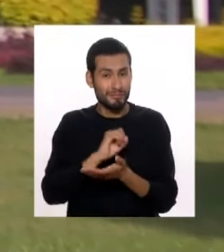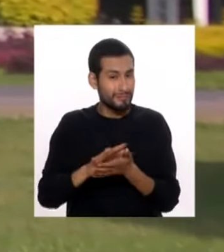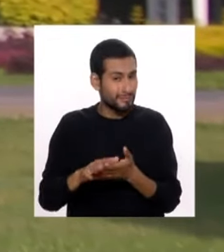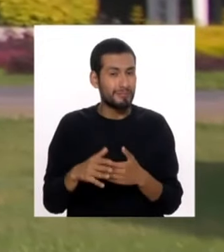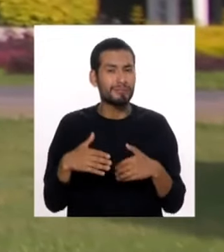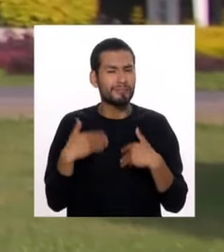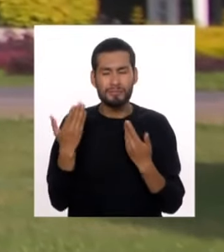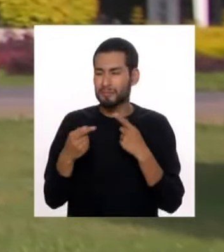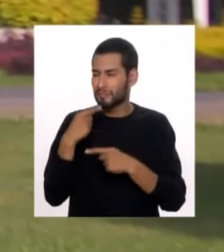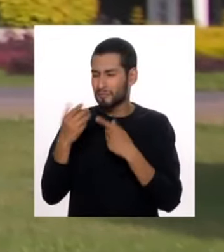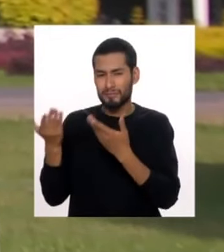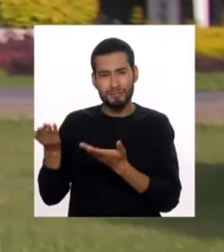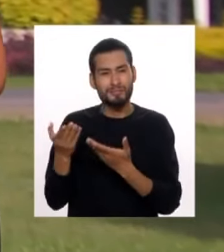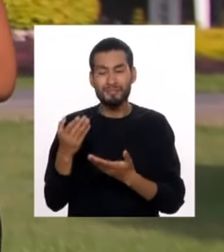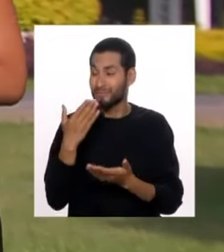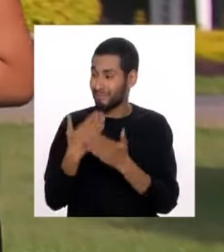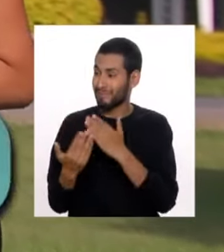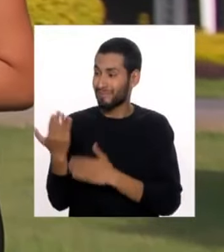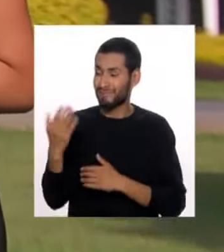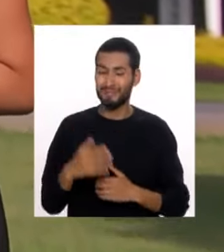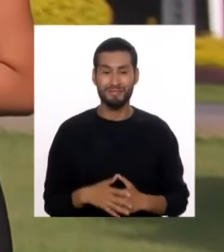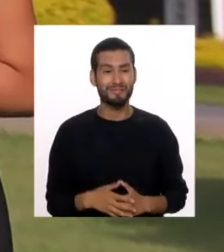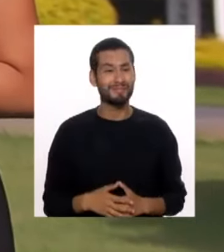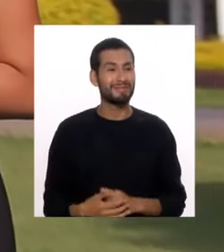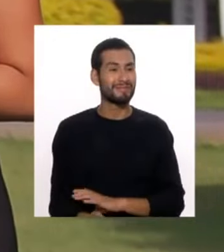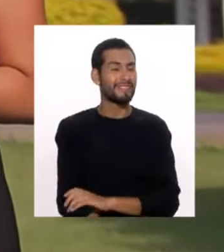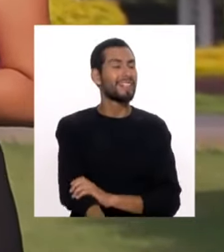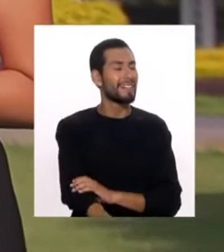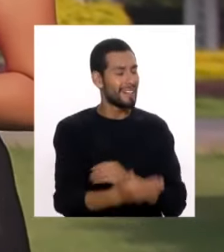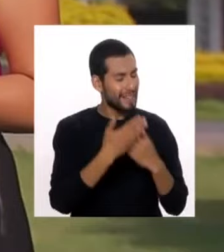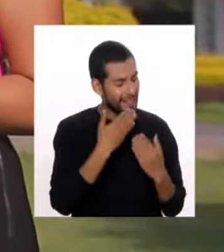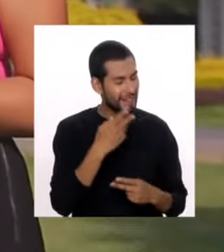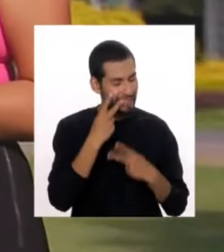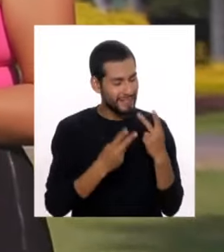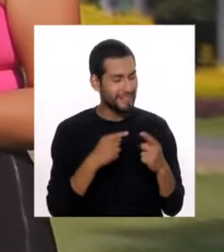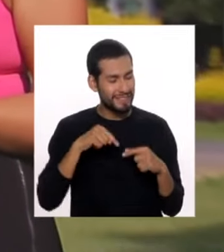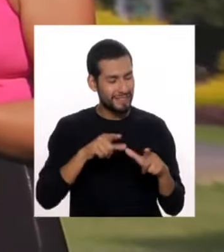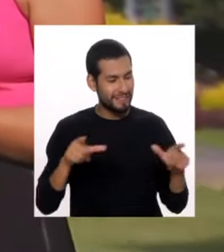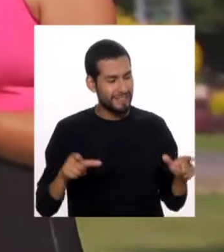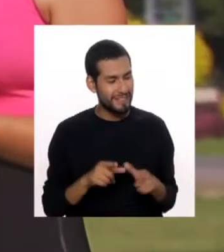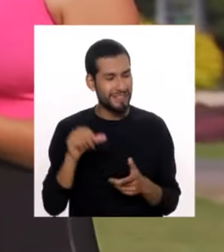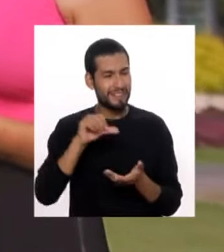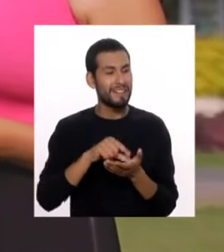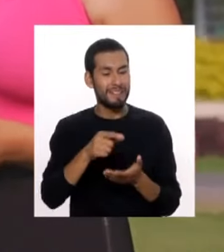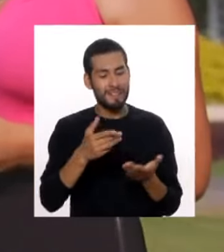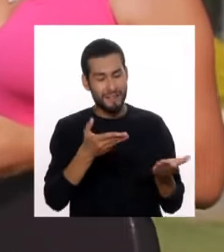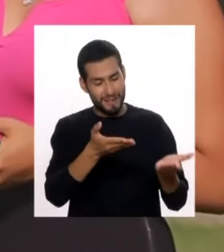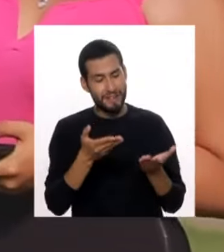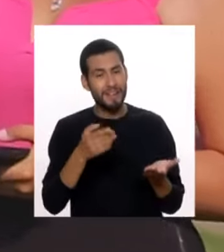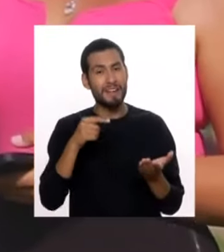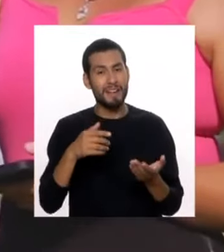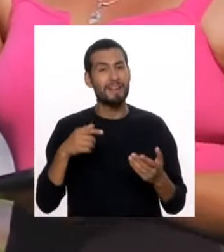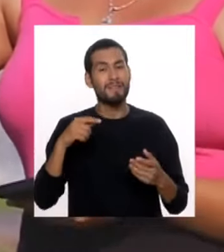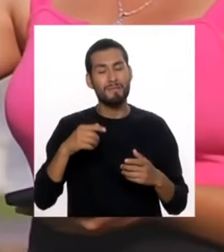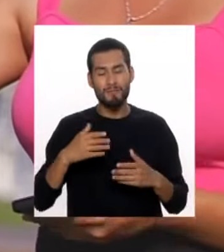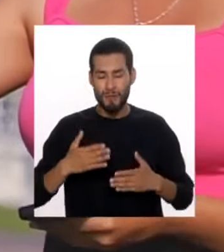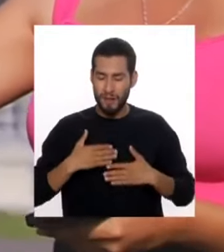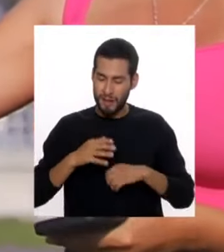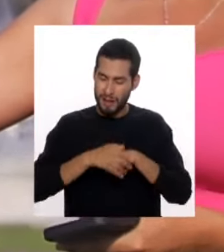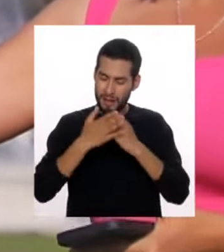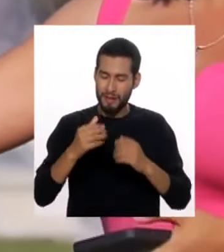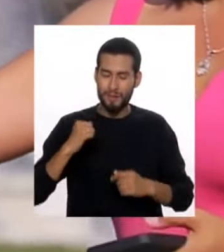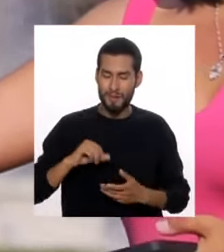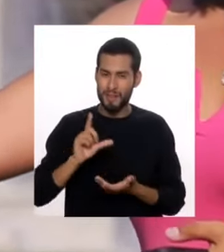¿Qué nos podrían mencionar? ¿Qué tal? Buenos días. Muy buenos días. Muchas gracias por visitarnos en el parque. Reciban un cordial saludo de la Municipalidad de Lima.